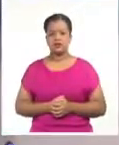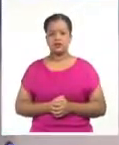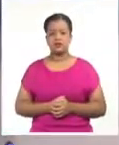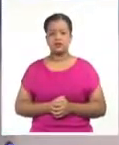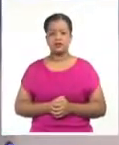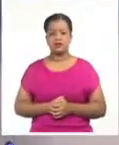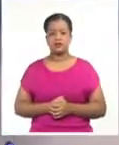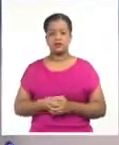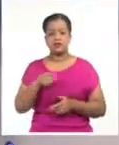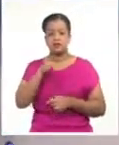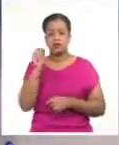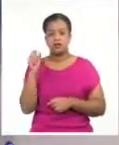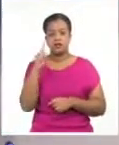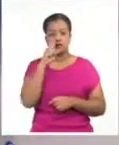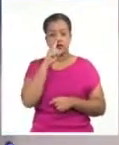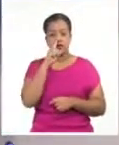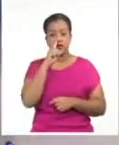a este tiempo con los deportes. Tenga usted muy buenas noches.